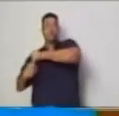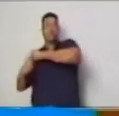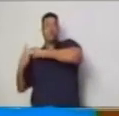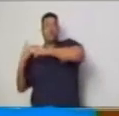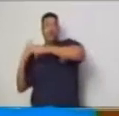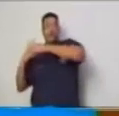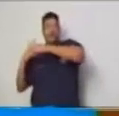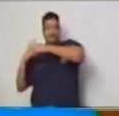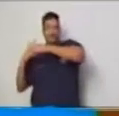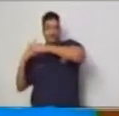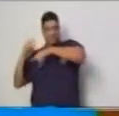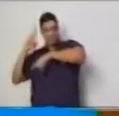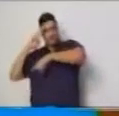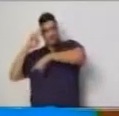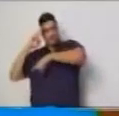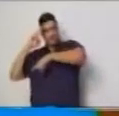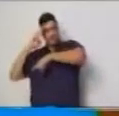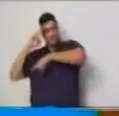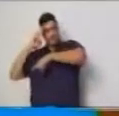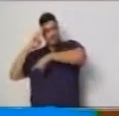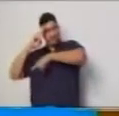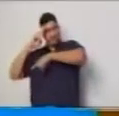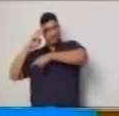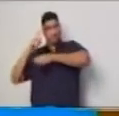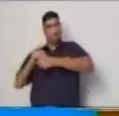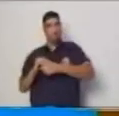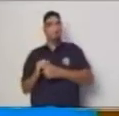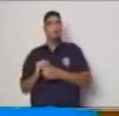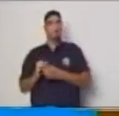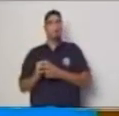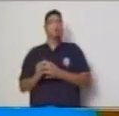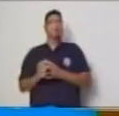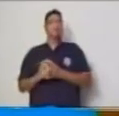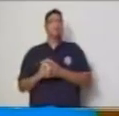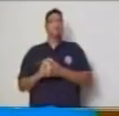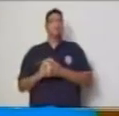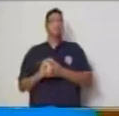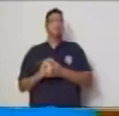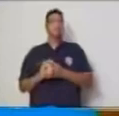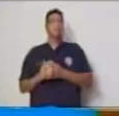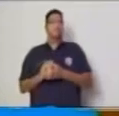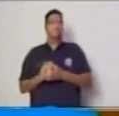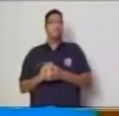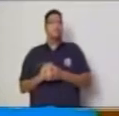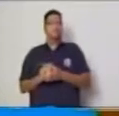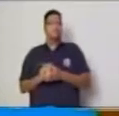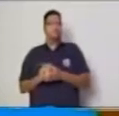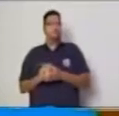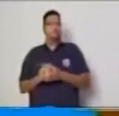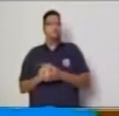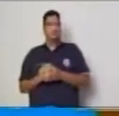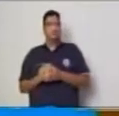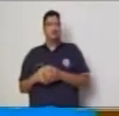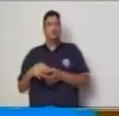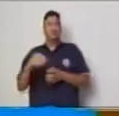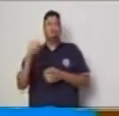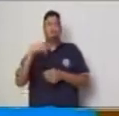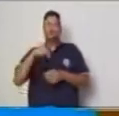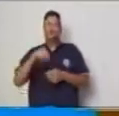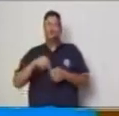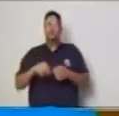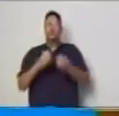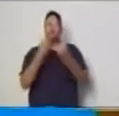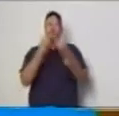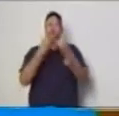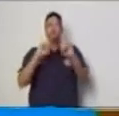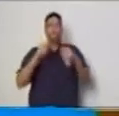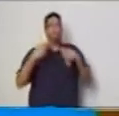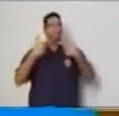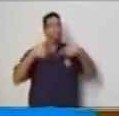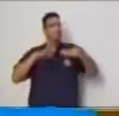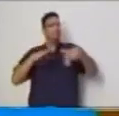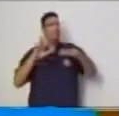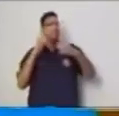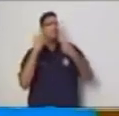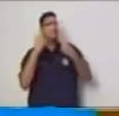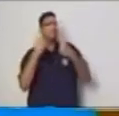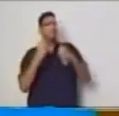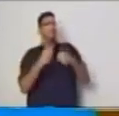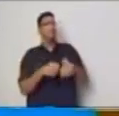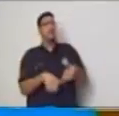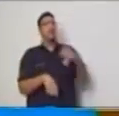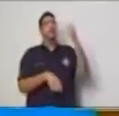tres que es la variable dependiente ¿en qué eje? Correcto en el eje Y y vamos a trazar